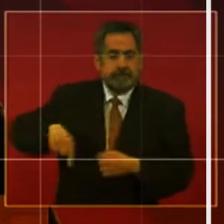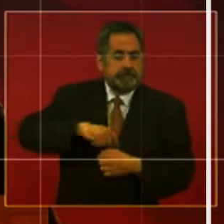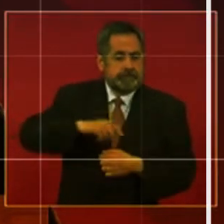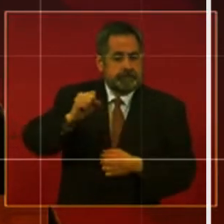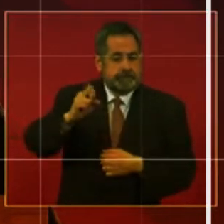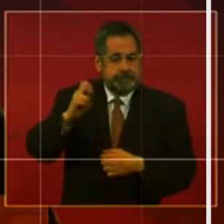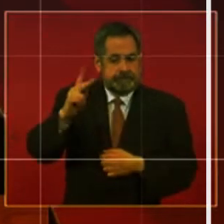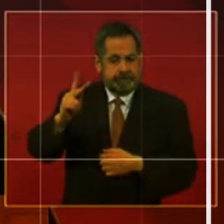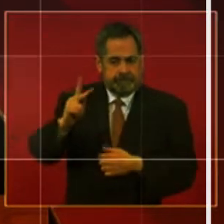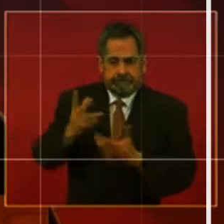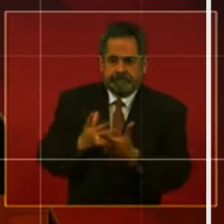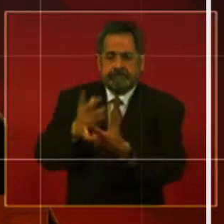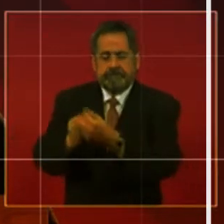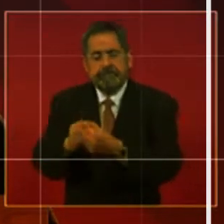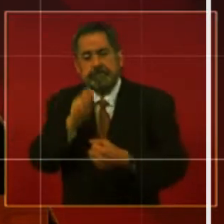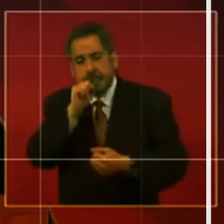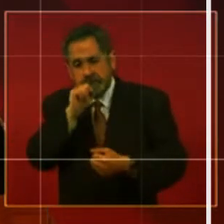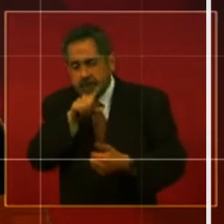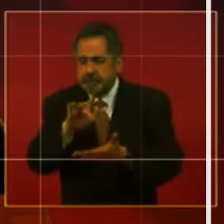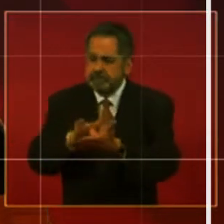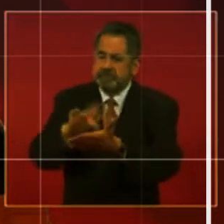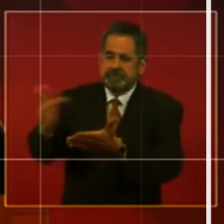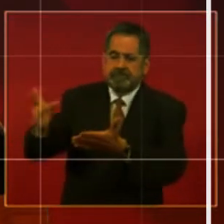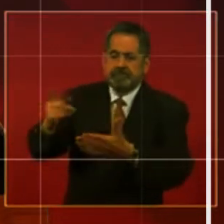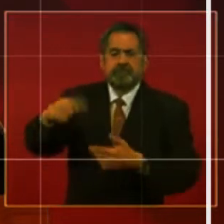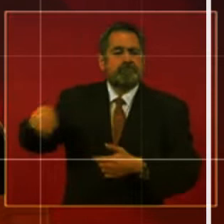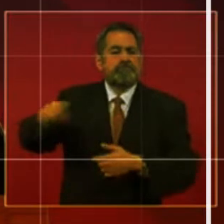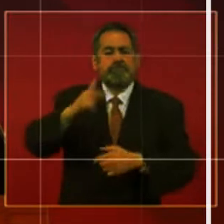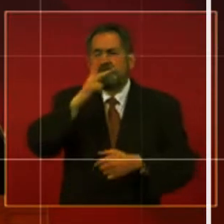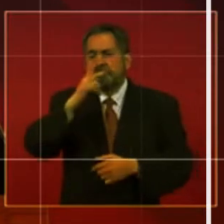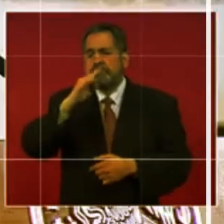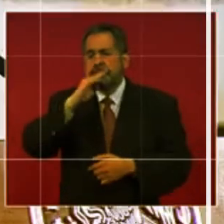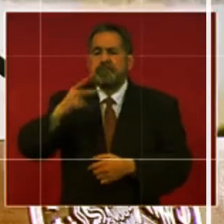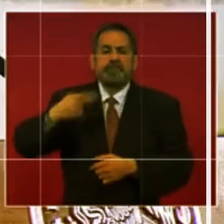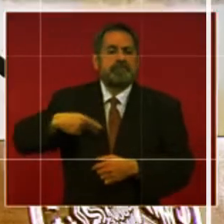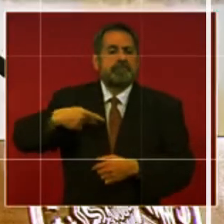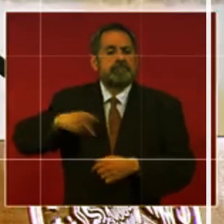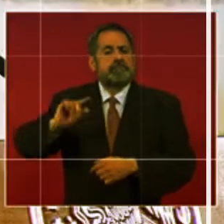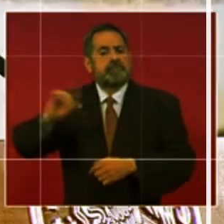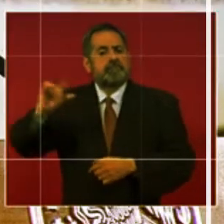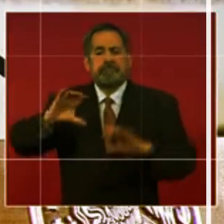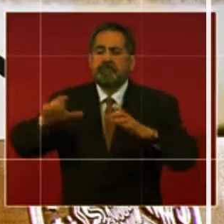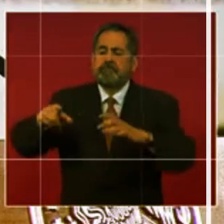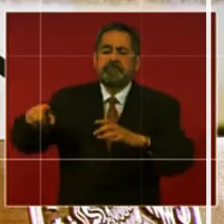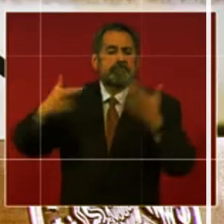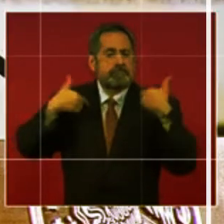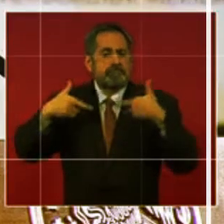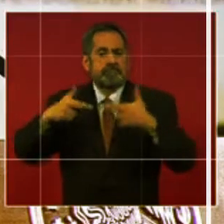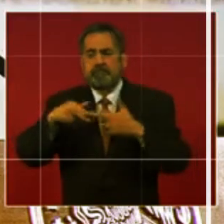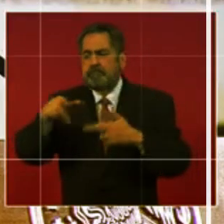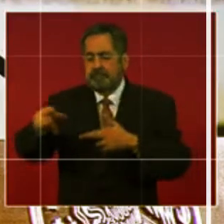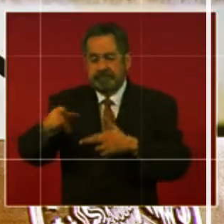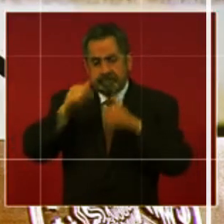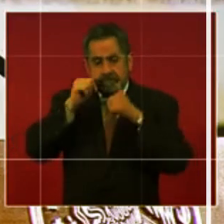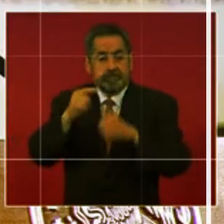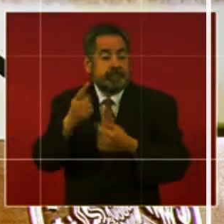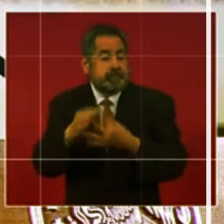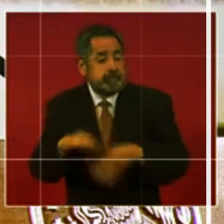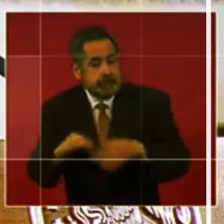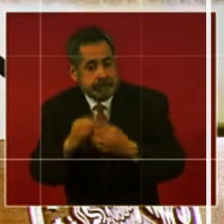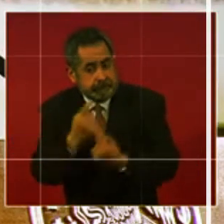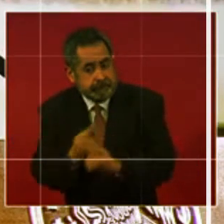a ese agradecimiento a los padres de familia, a las autoridades, a nuestros maestros y muy en especial a los niños,